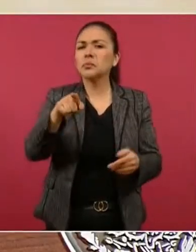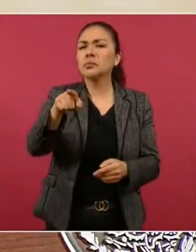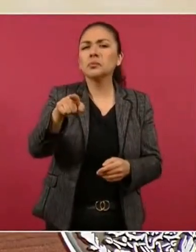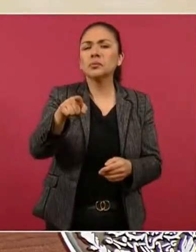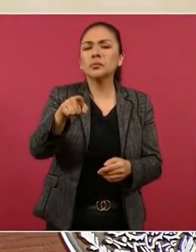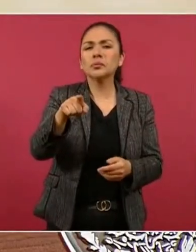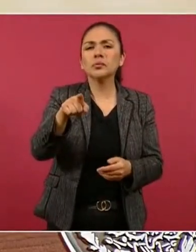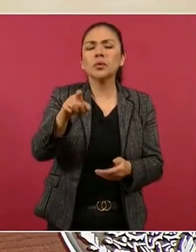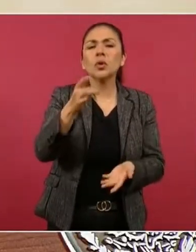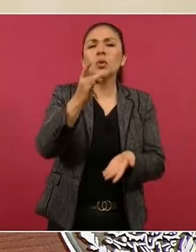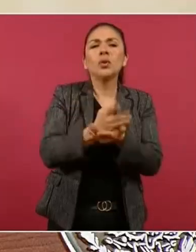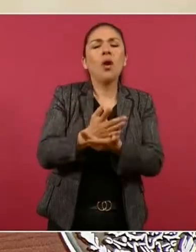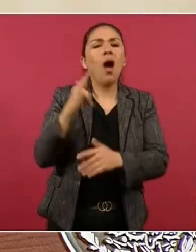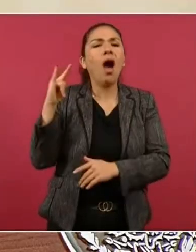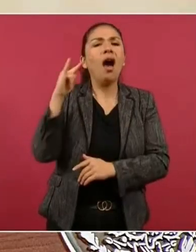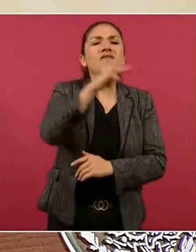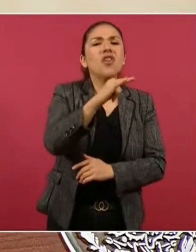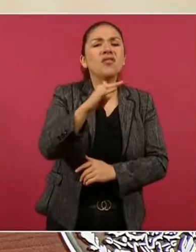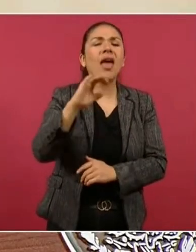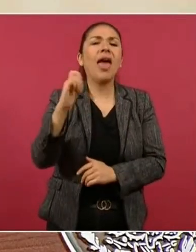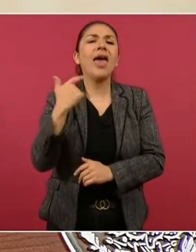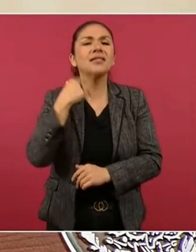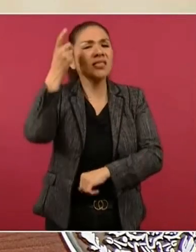que tenía el director de Pemex,